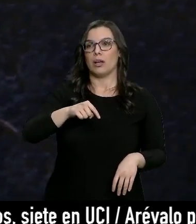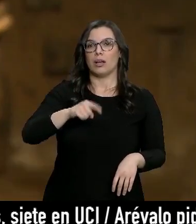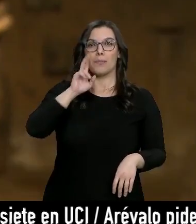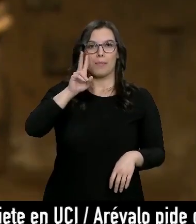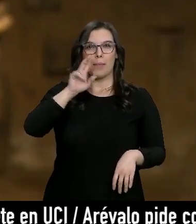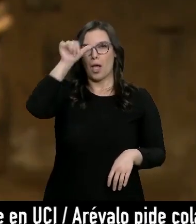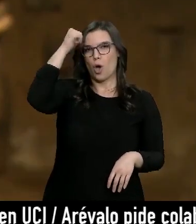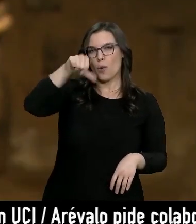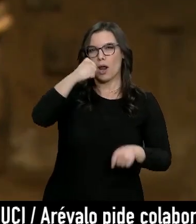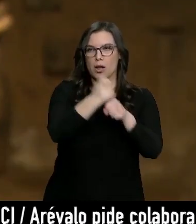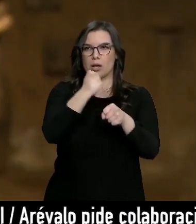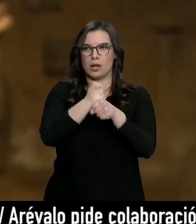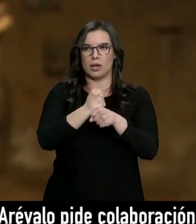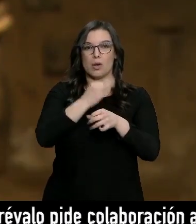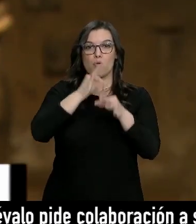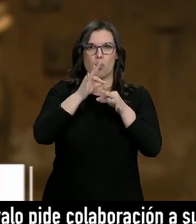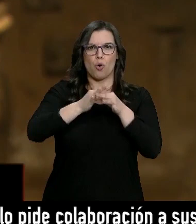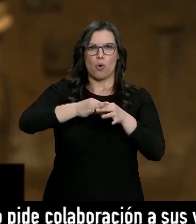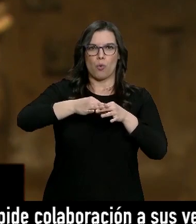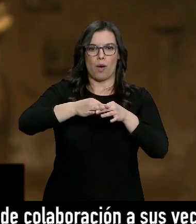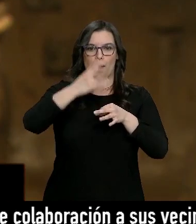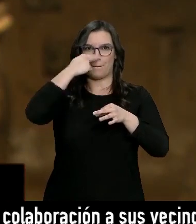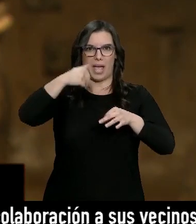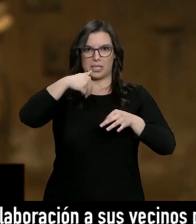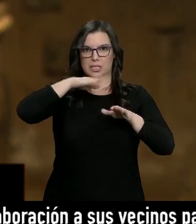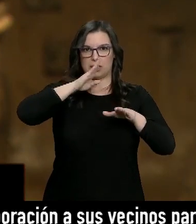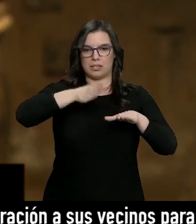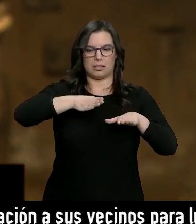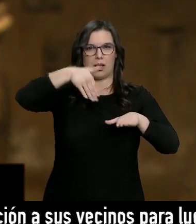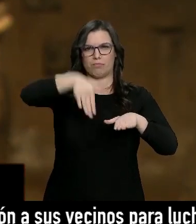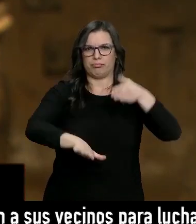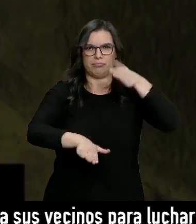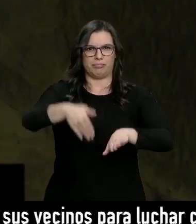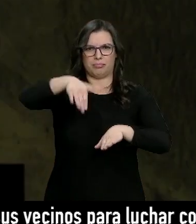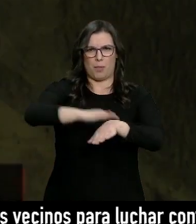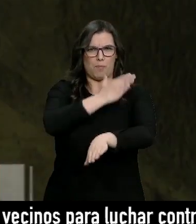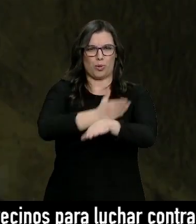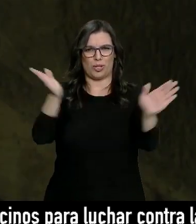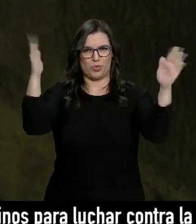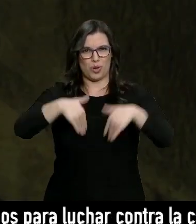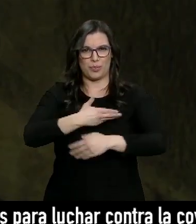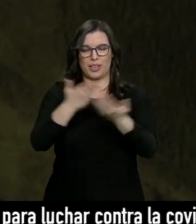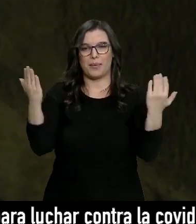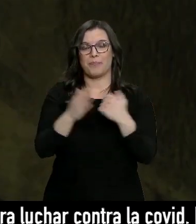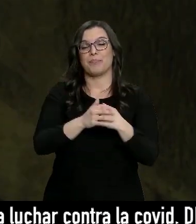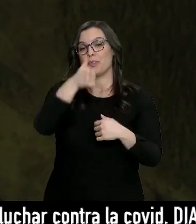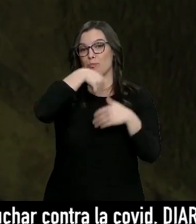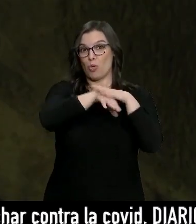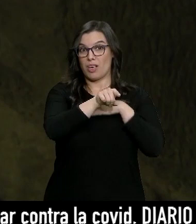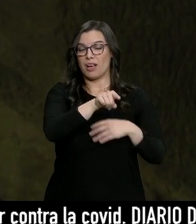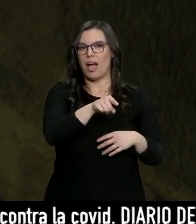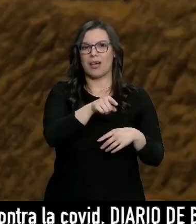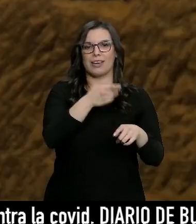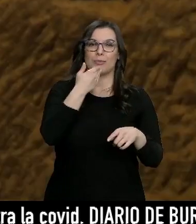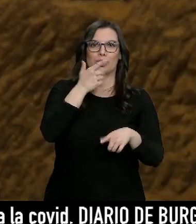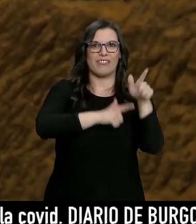obreros. Los pisaban con descalzos, con los pies, ni botas ni nada, no había ni botas. La bodega Doña Rosa es un verdadero viaje atrás